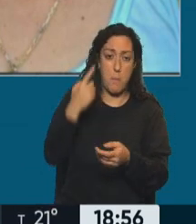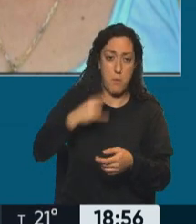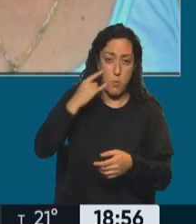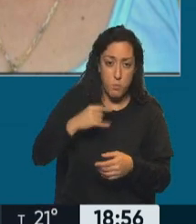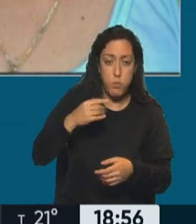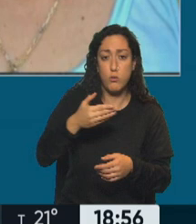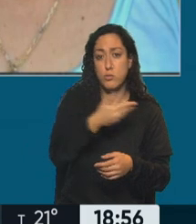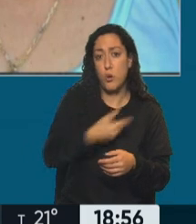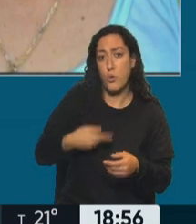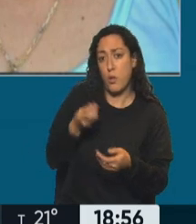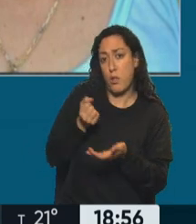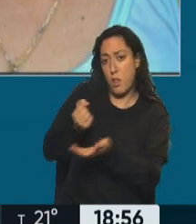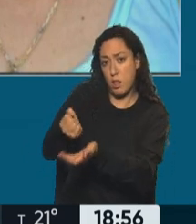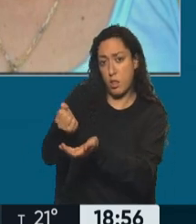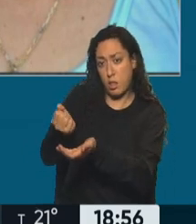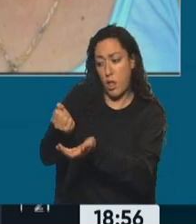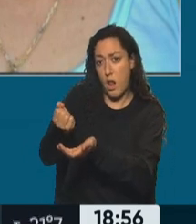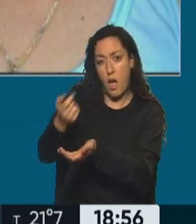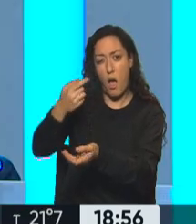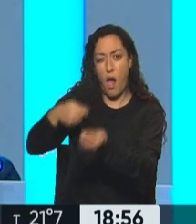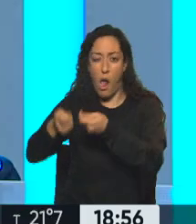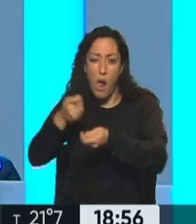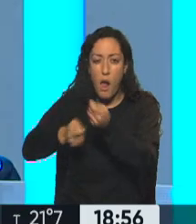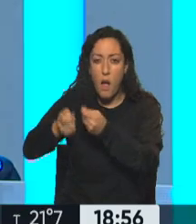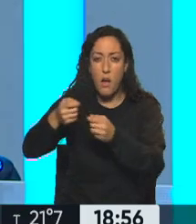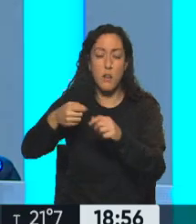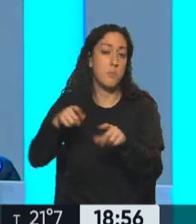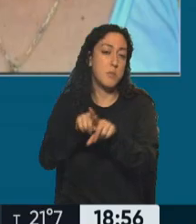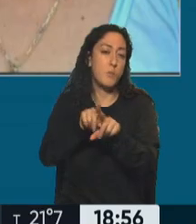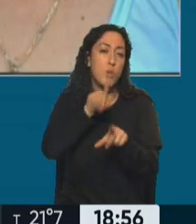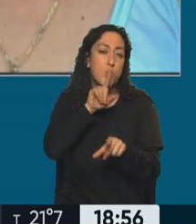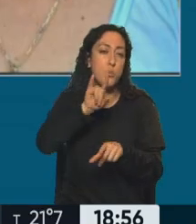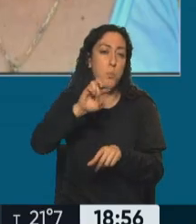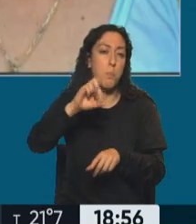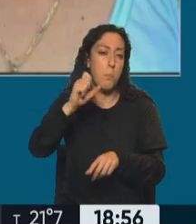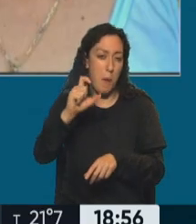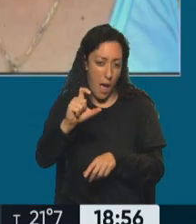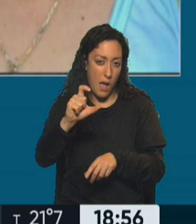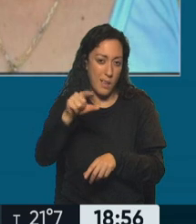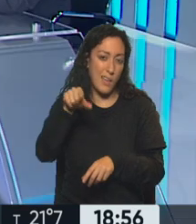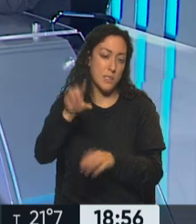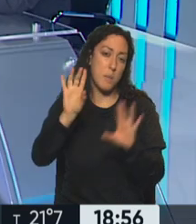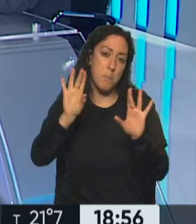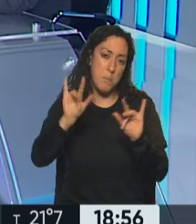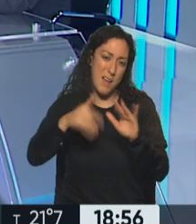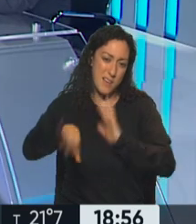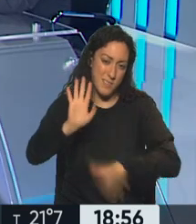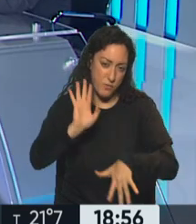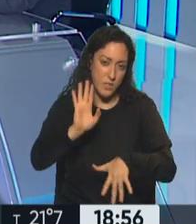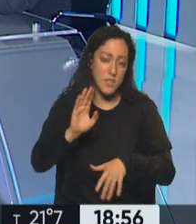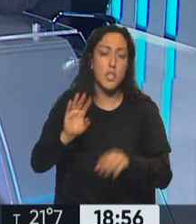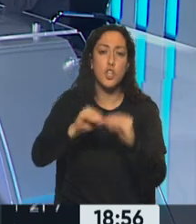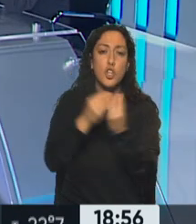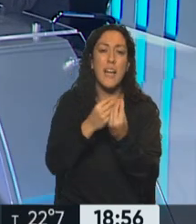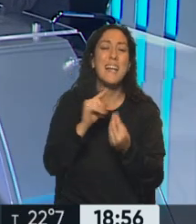estatales para la construcción de... De lo que tenía que ver con el Tupac. Exactamente. Con la Tupac. Esta es la más complicada. Aquí está condenada a 13